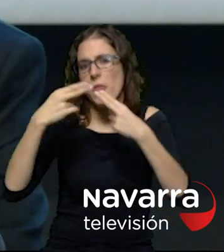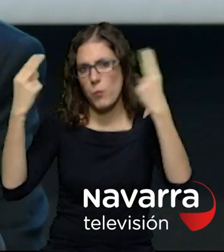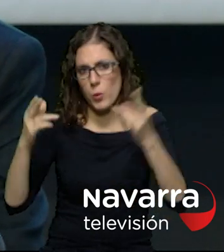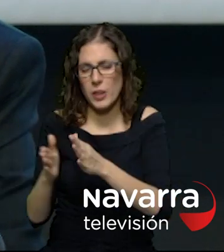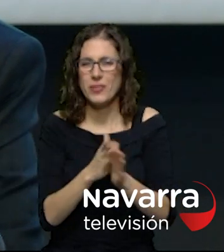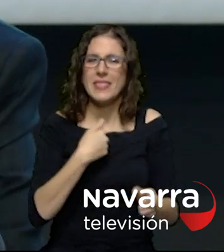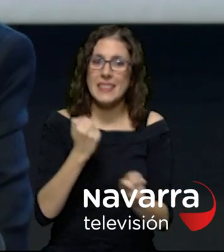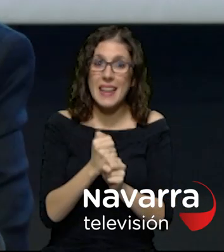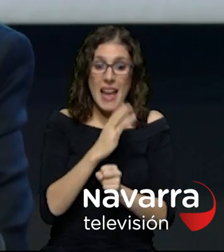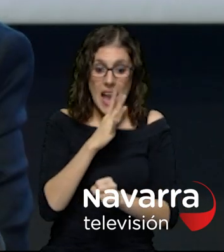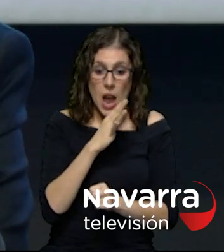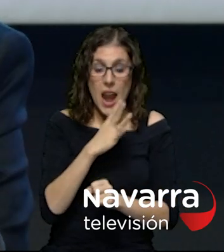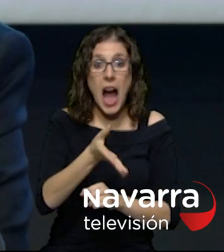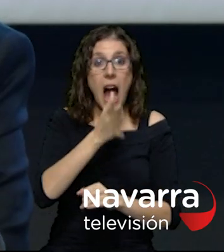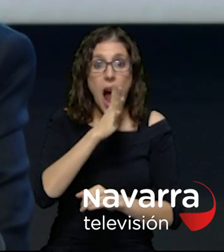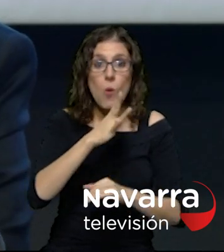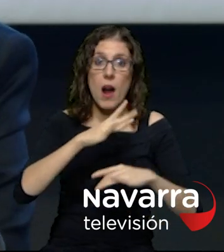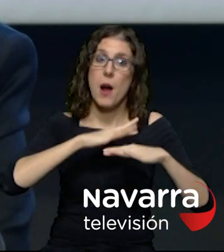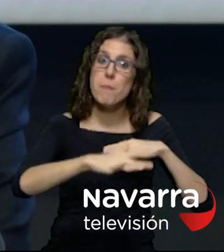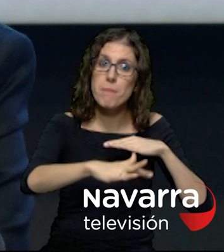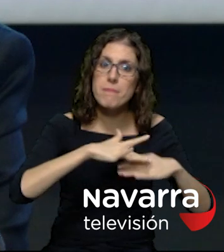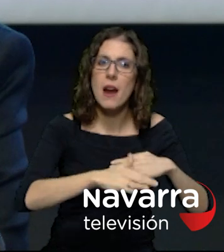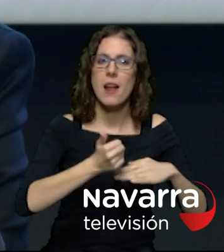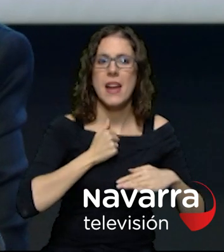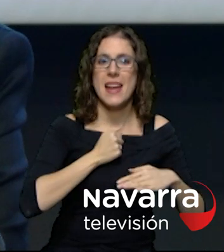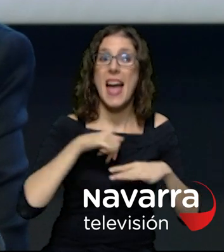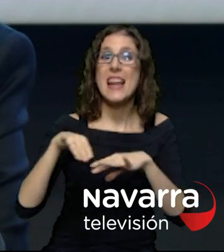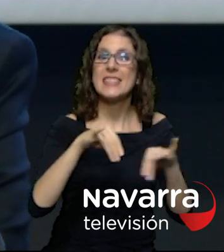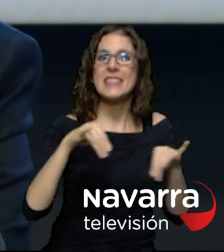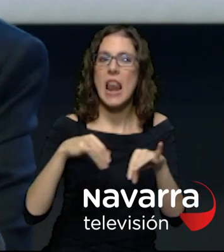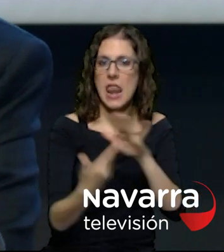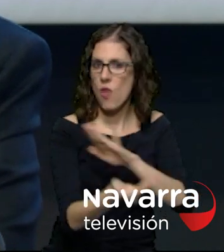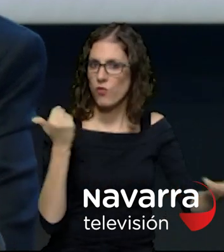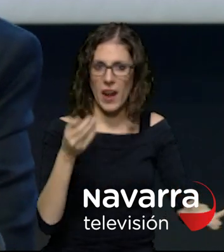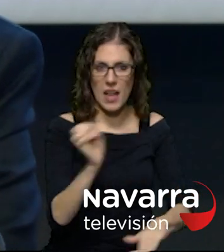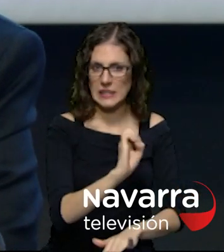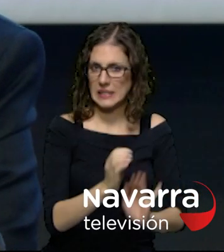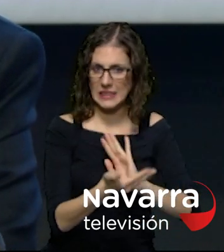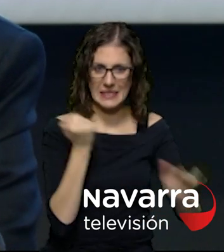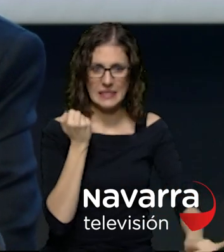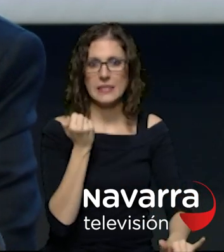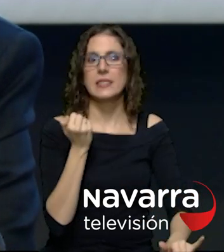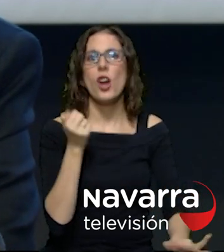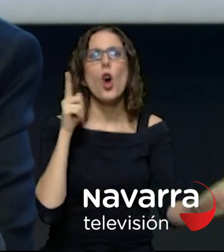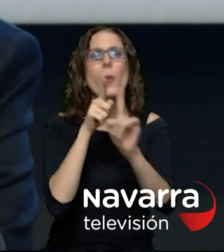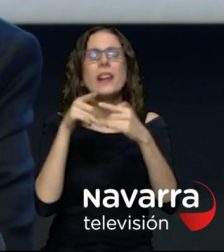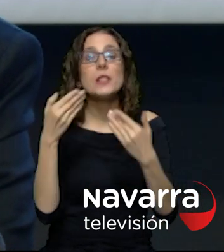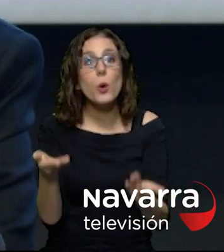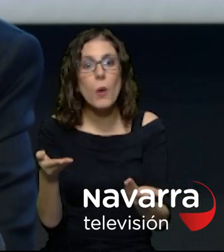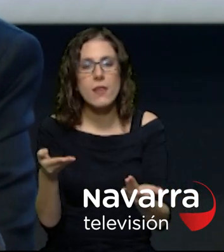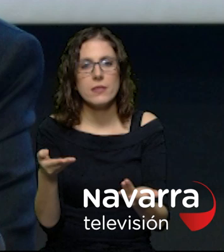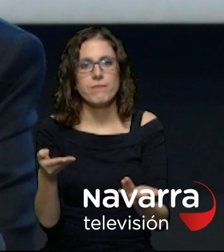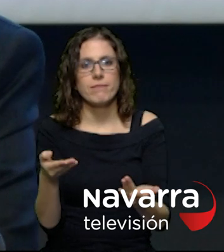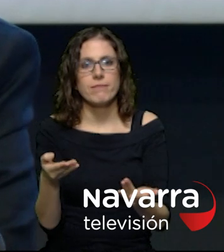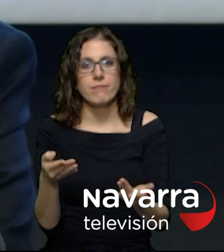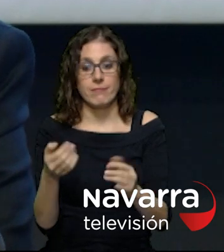el fondo marino un nuevo aerogenerador donde el objetivo es reducir los costes del kilovatio generado eólico